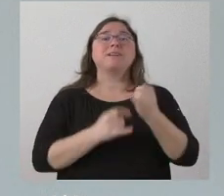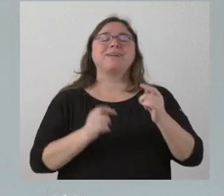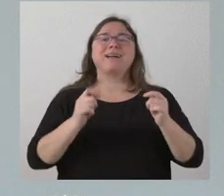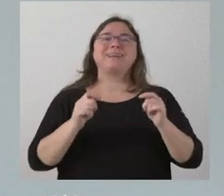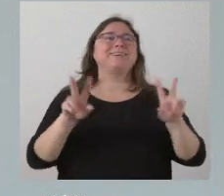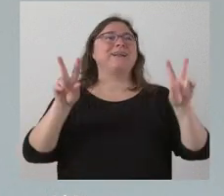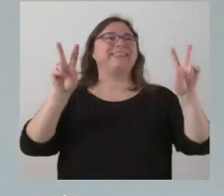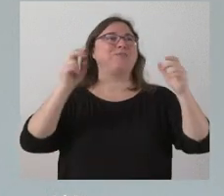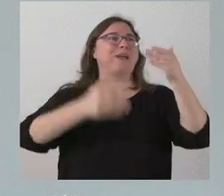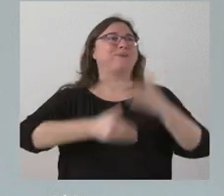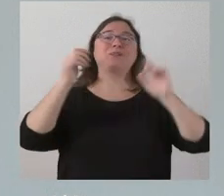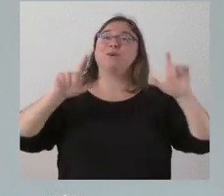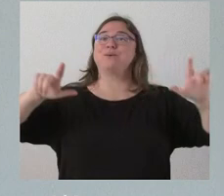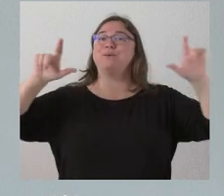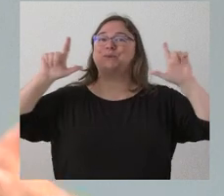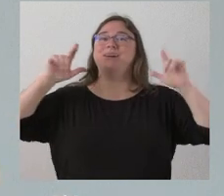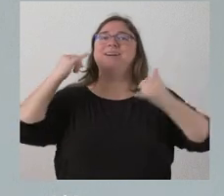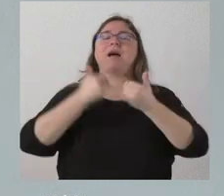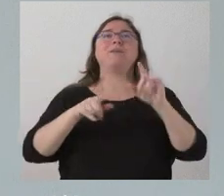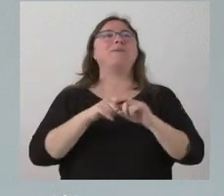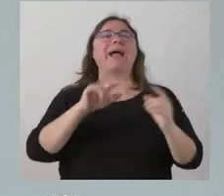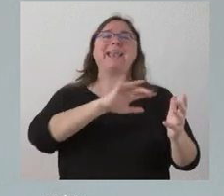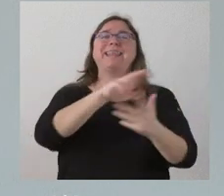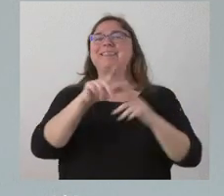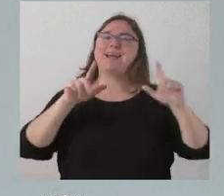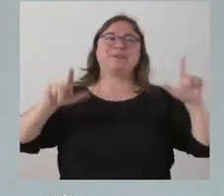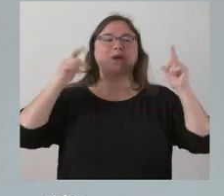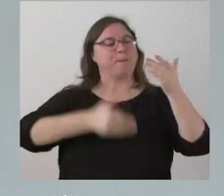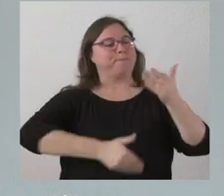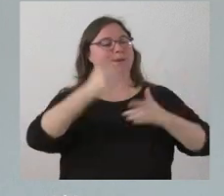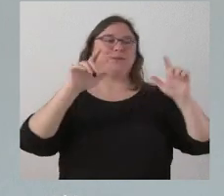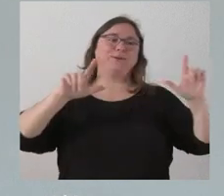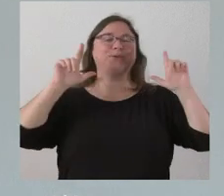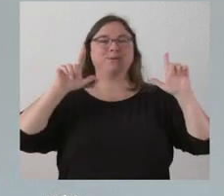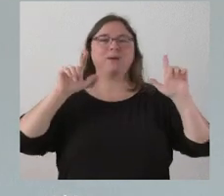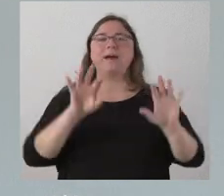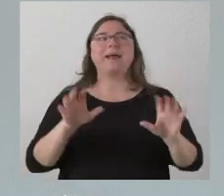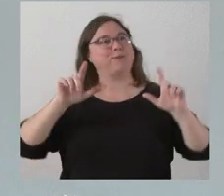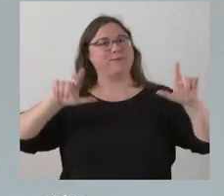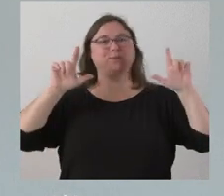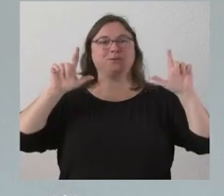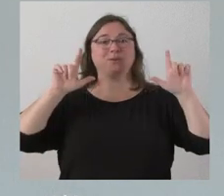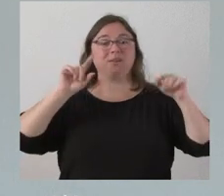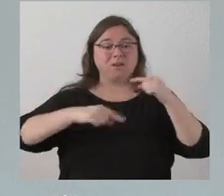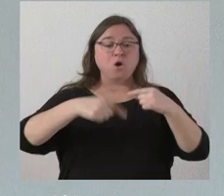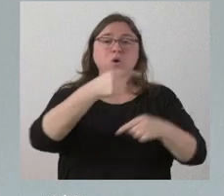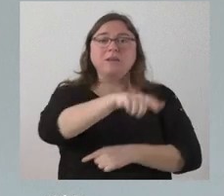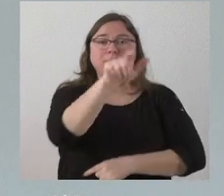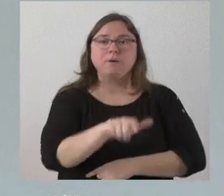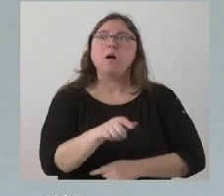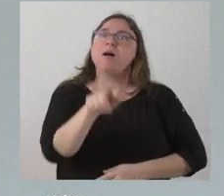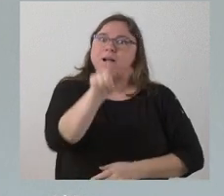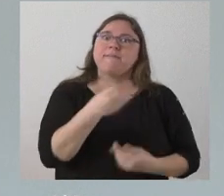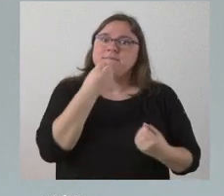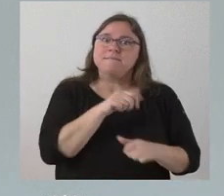titular, intentar procurar con ello, abrir un telediario, una página de un periódico, un informativo de radio, lo que está provocando en mucha gente es una expectativa